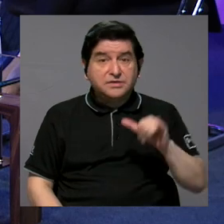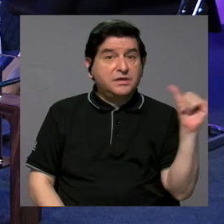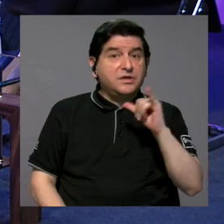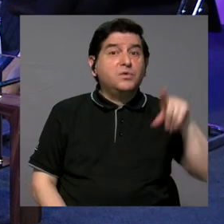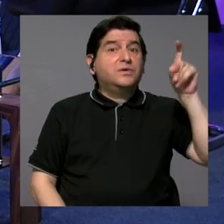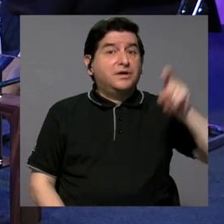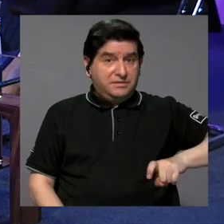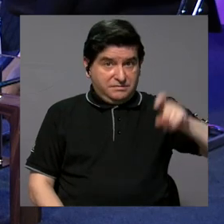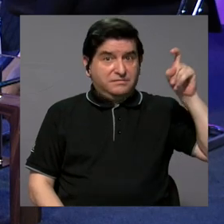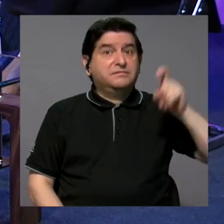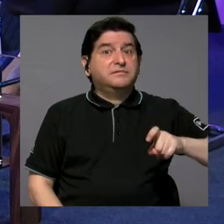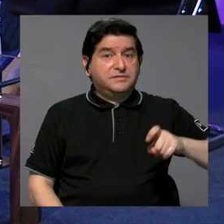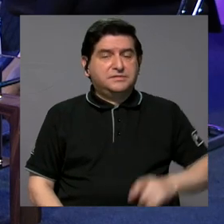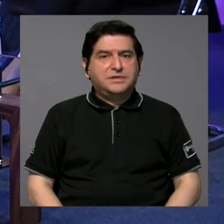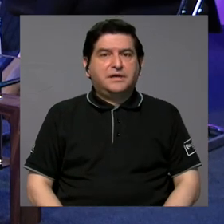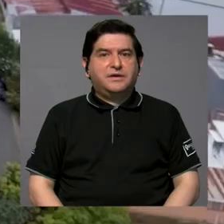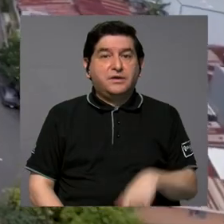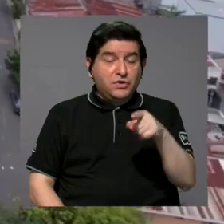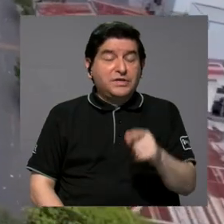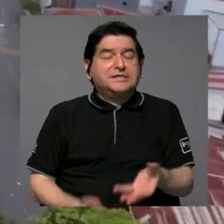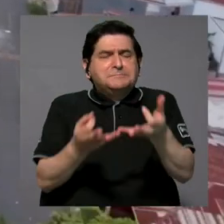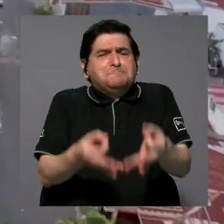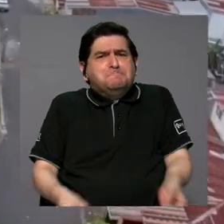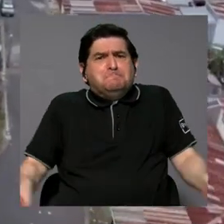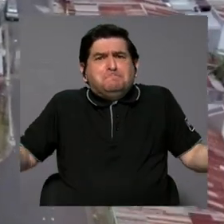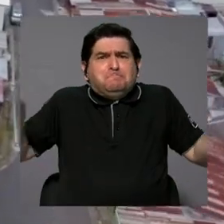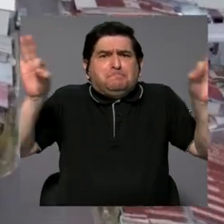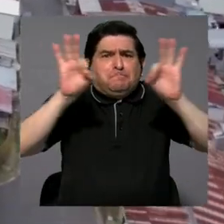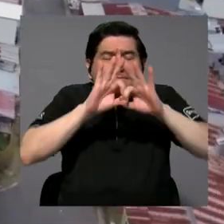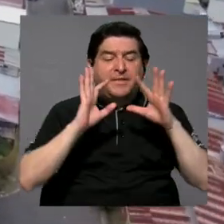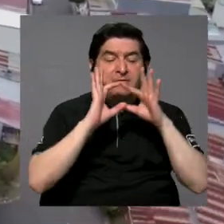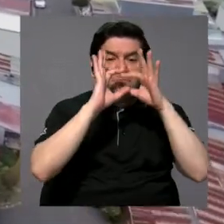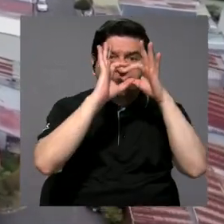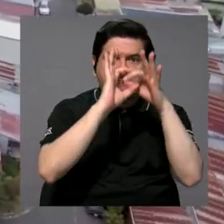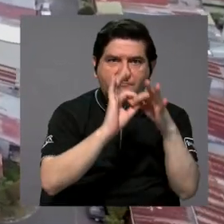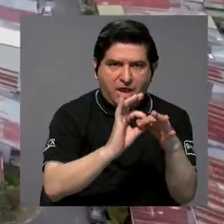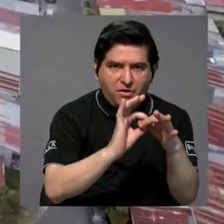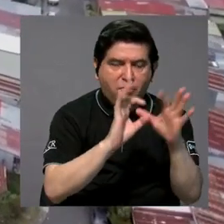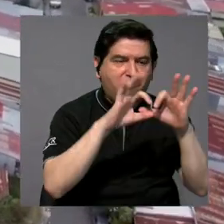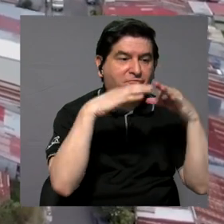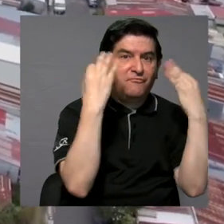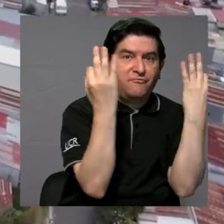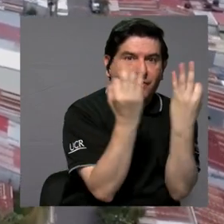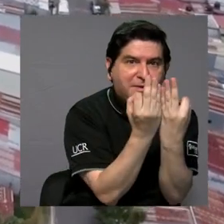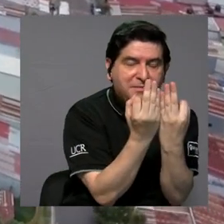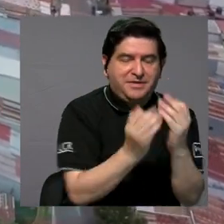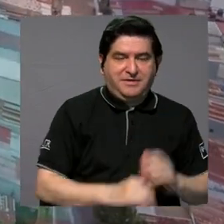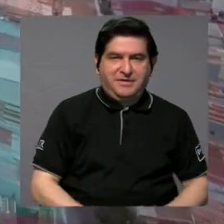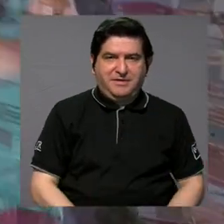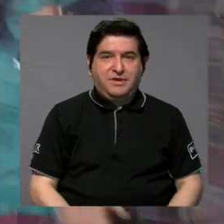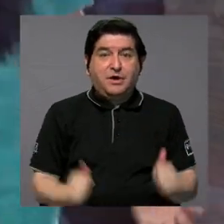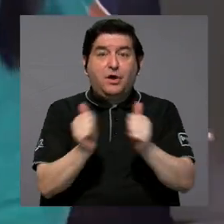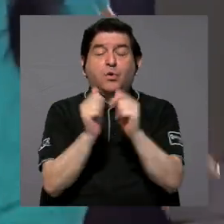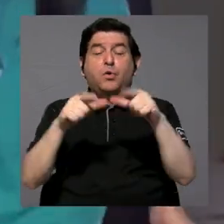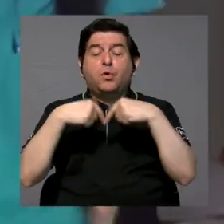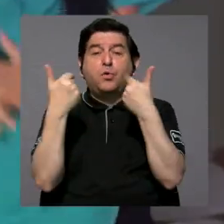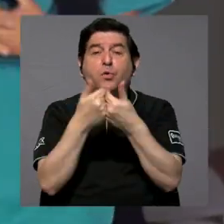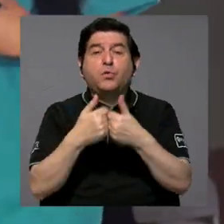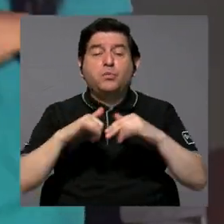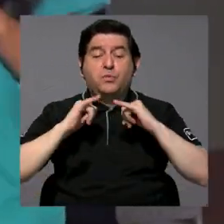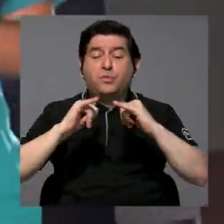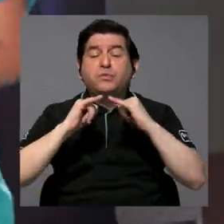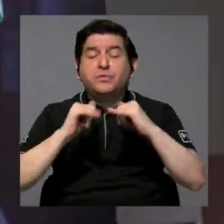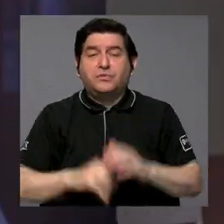requerimos, y es sumamente trascendental, ese vínculo familia, ese vínculo con el grupo de pares,